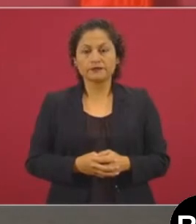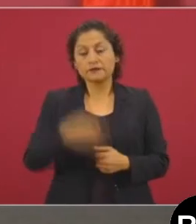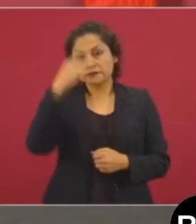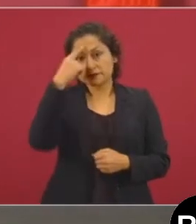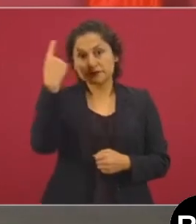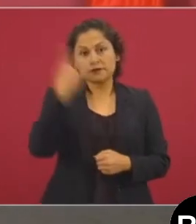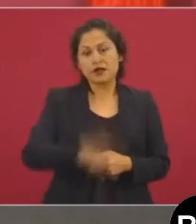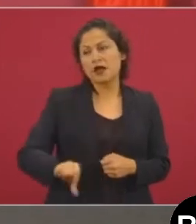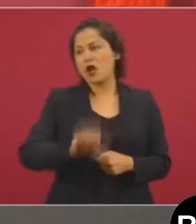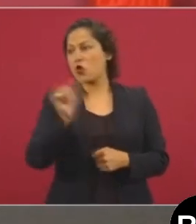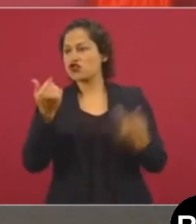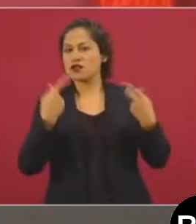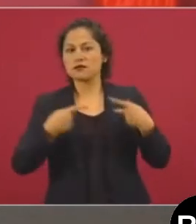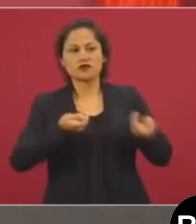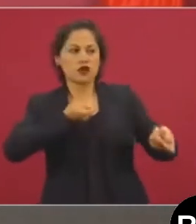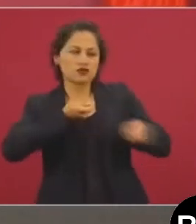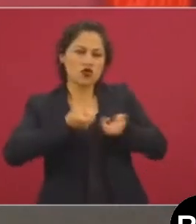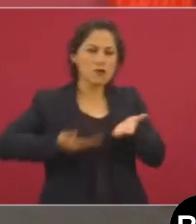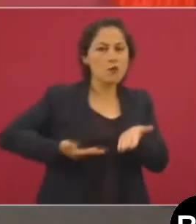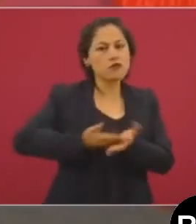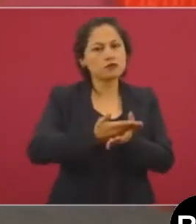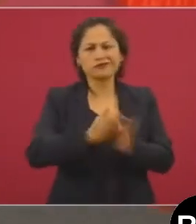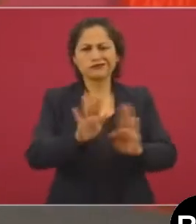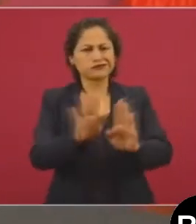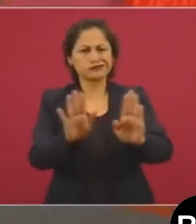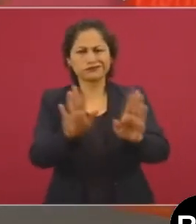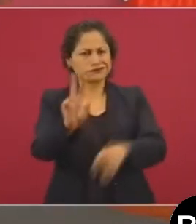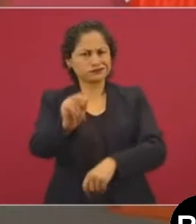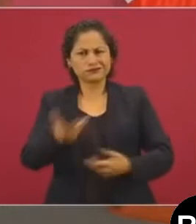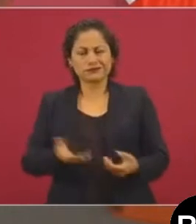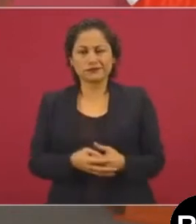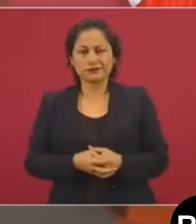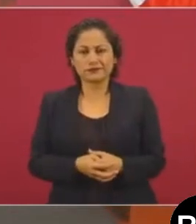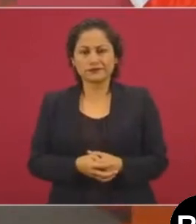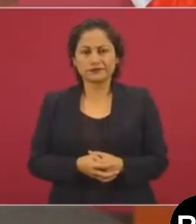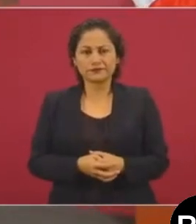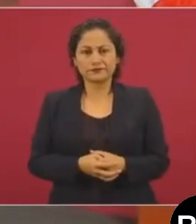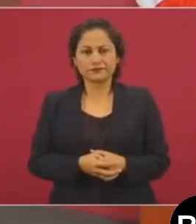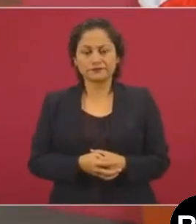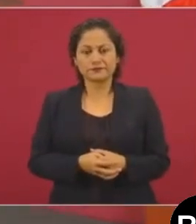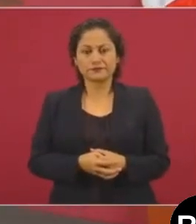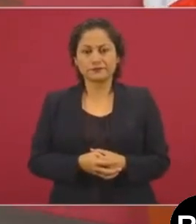intervencionismo de los gobiernos,